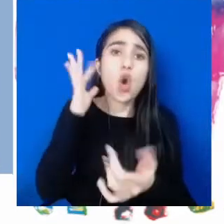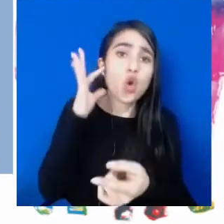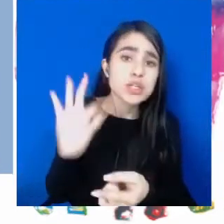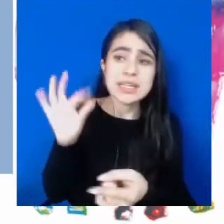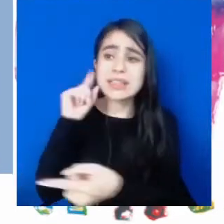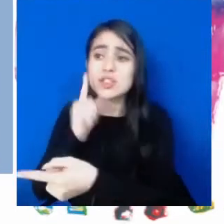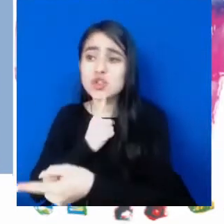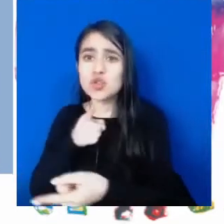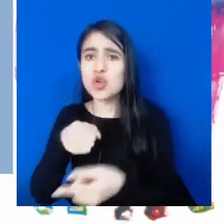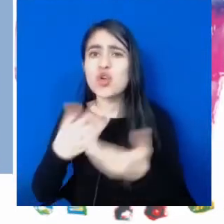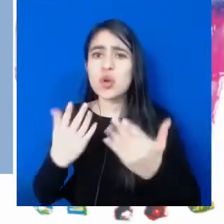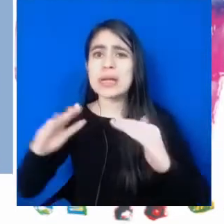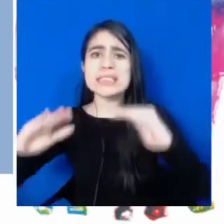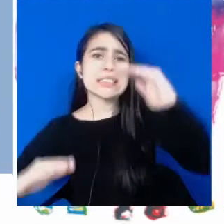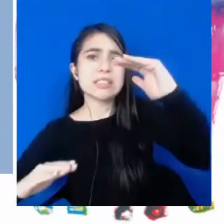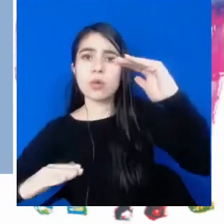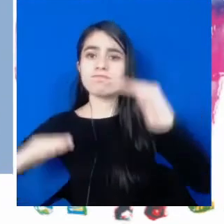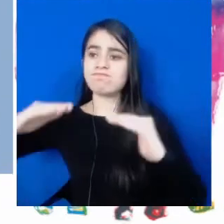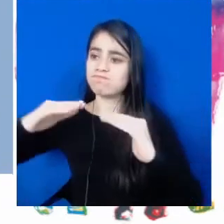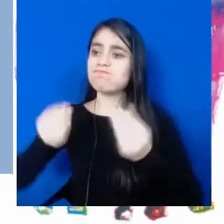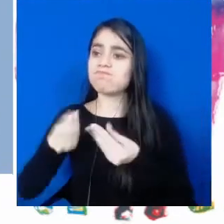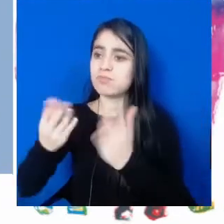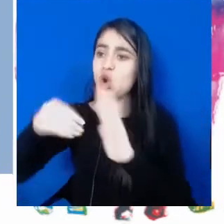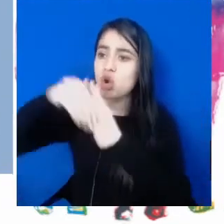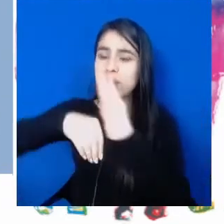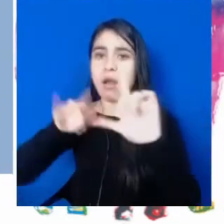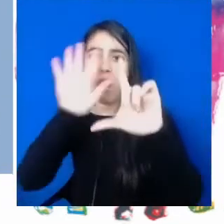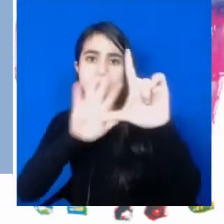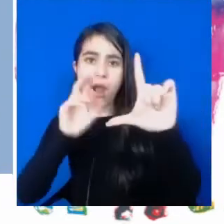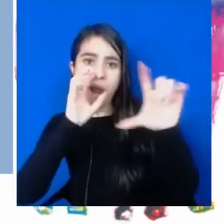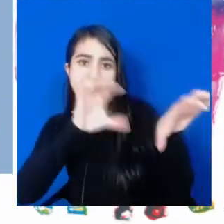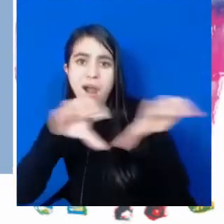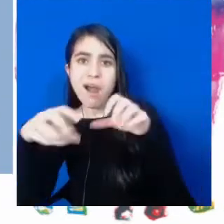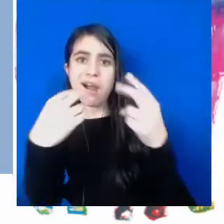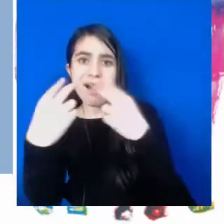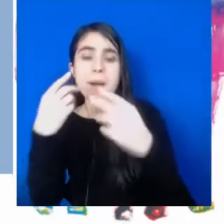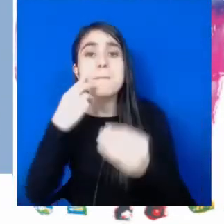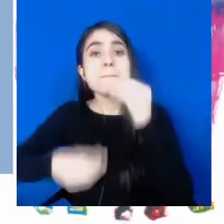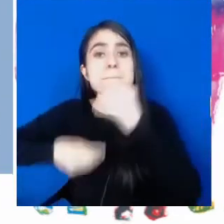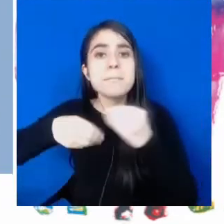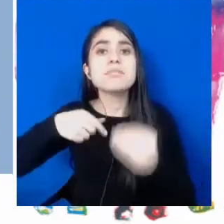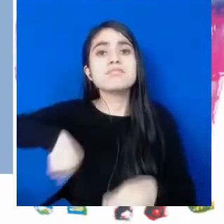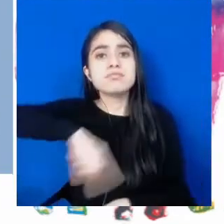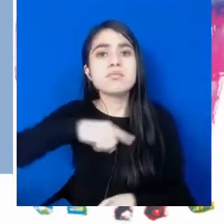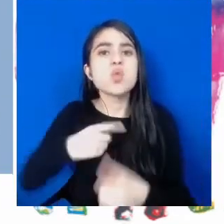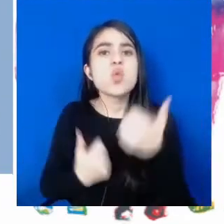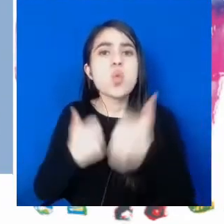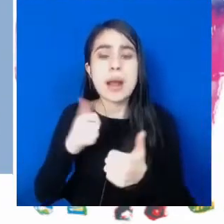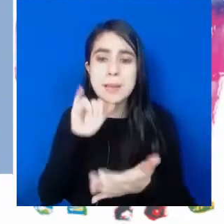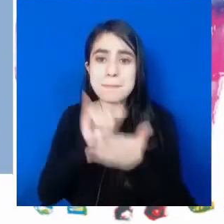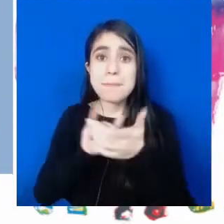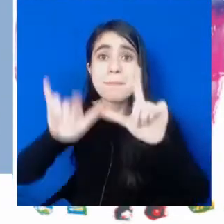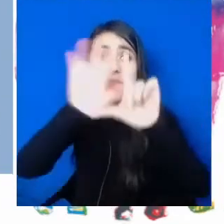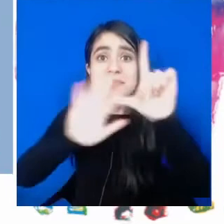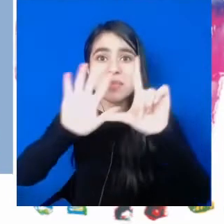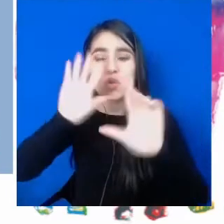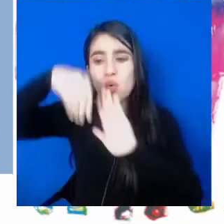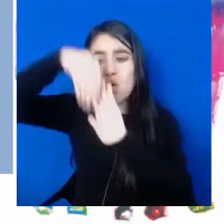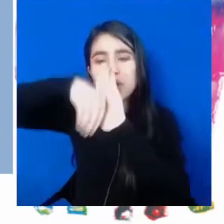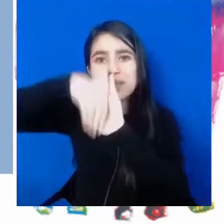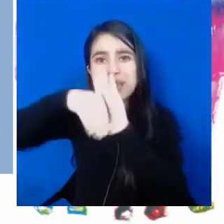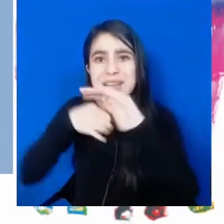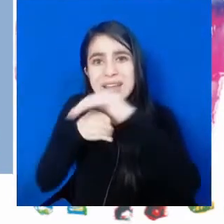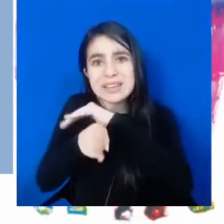oyentes, cerrar esa brecha, sino también para poder tener una mayor disponibilidad de estos materiales